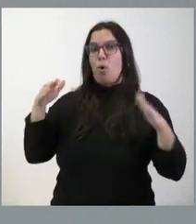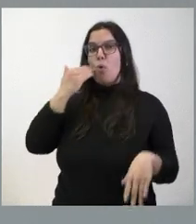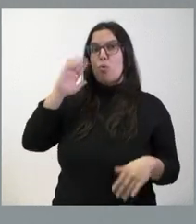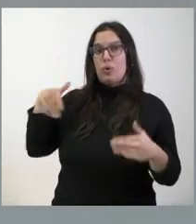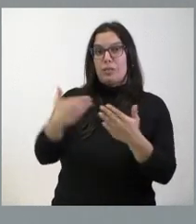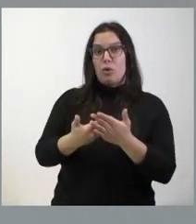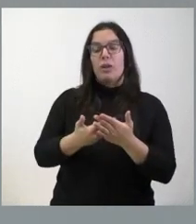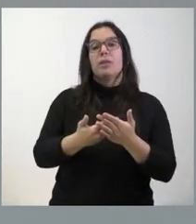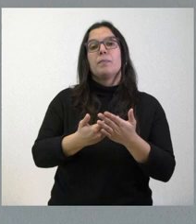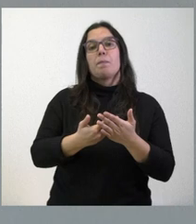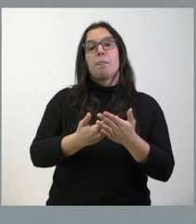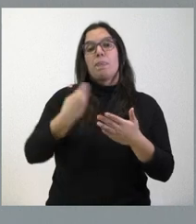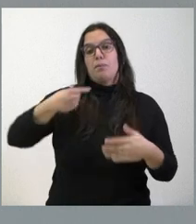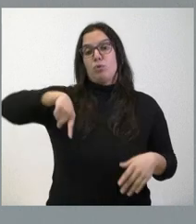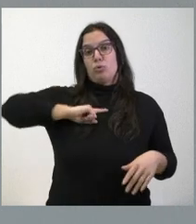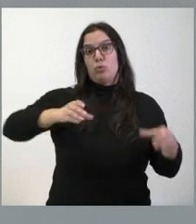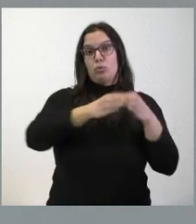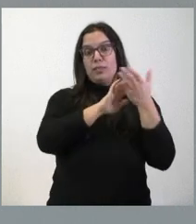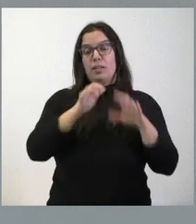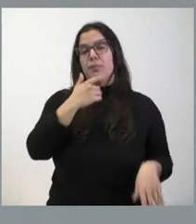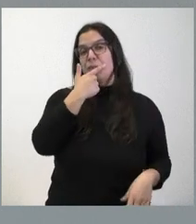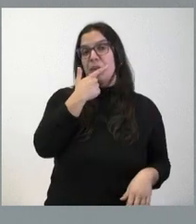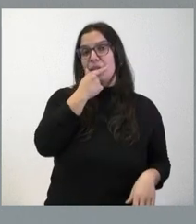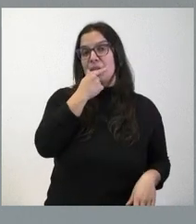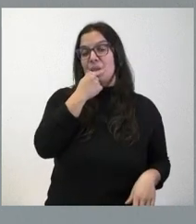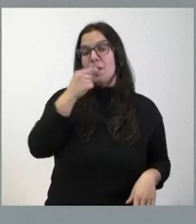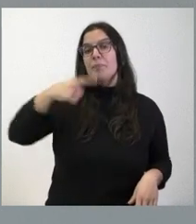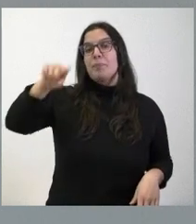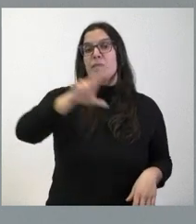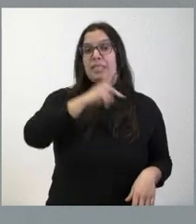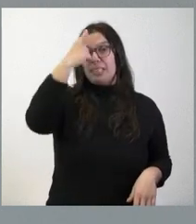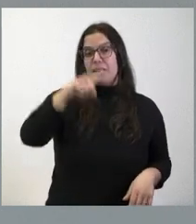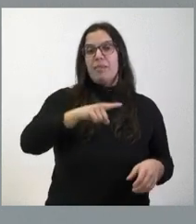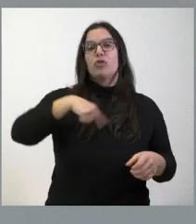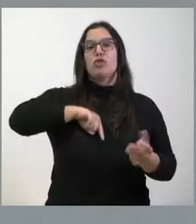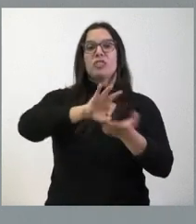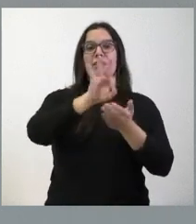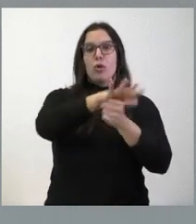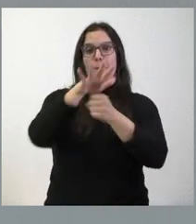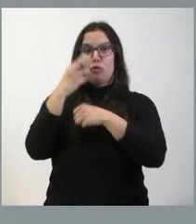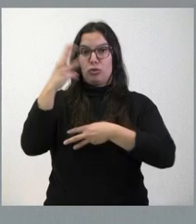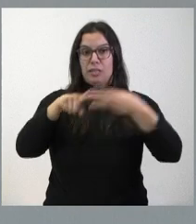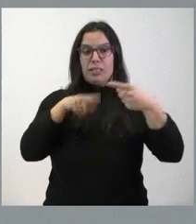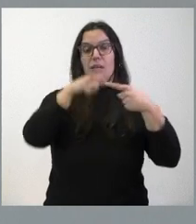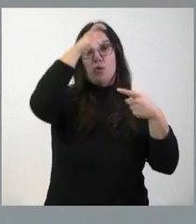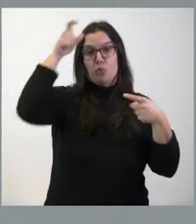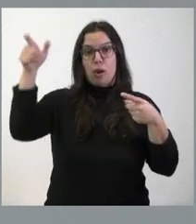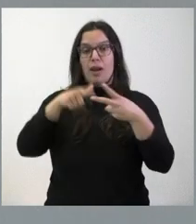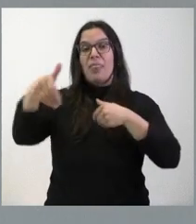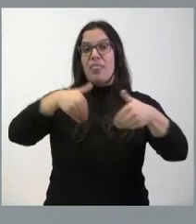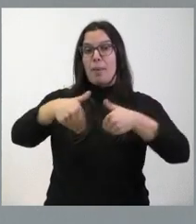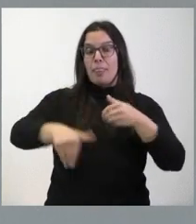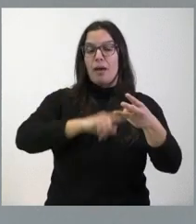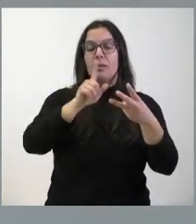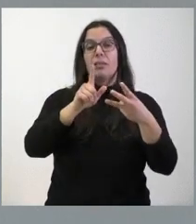los que venimos aportando desde la Junta de Castilla y León. Saben que nuestro servicio incorpora tres ámbitos, el servicio rural, el transporte a la demanda, que en este